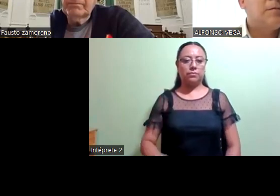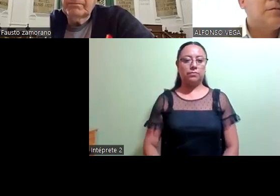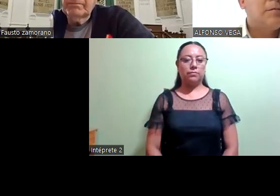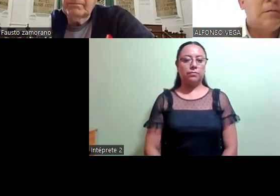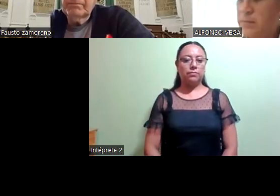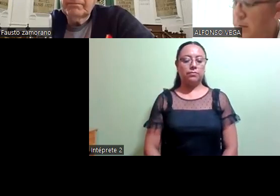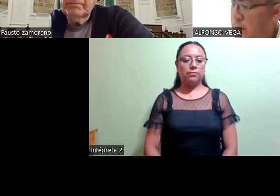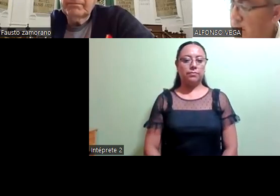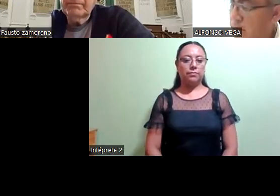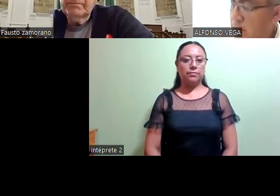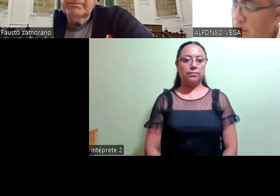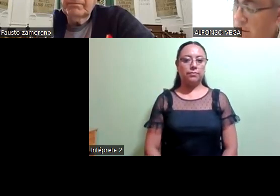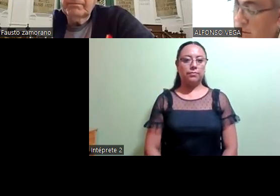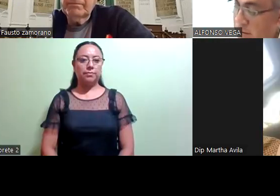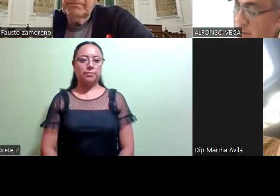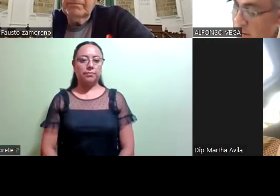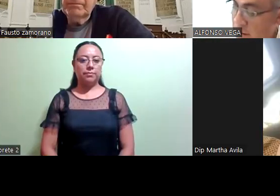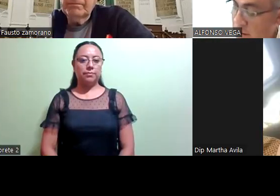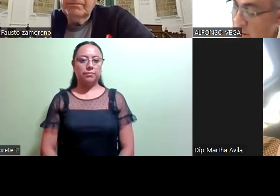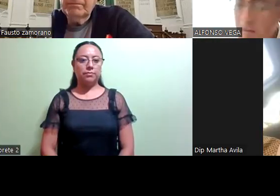diputado.